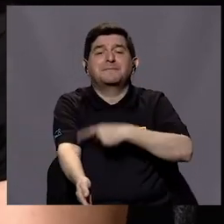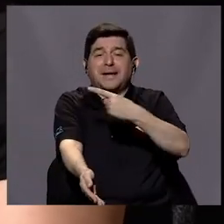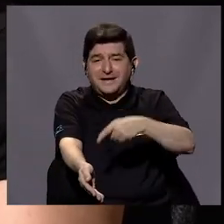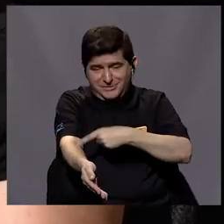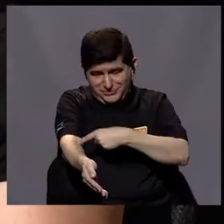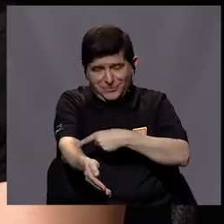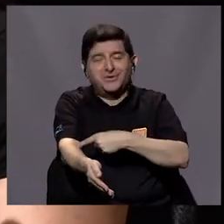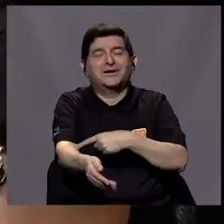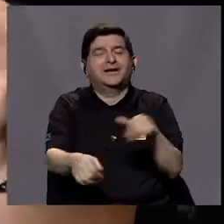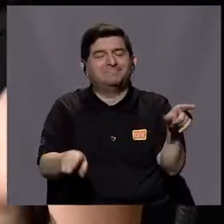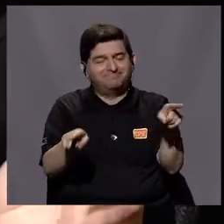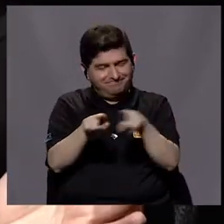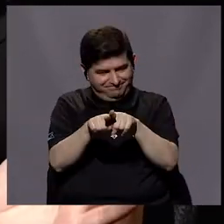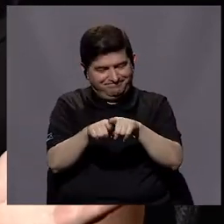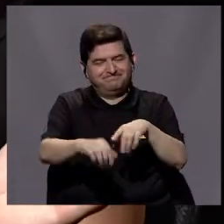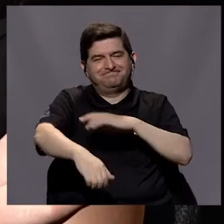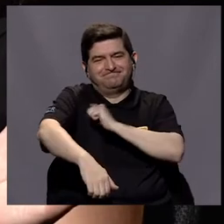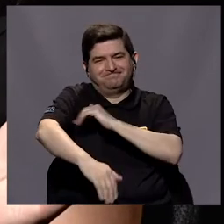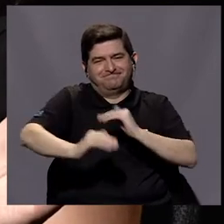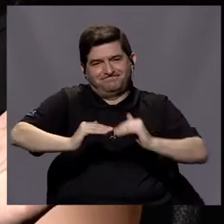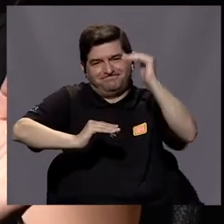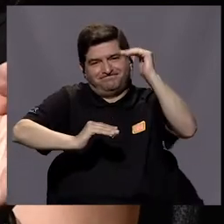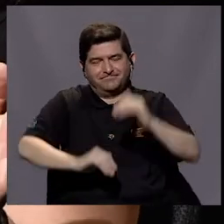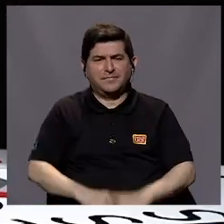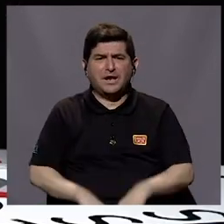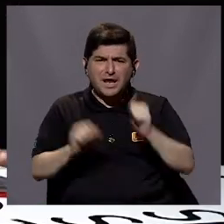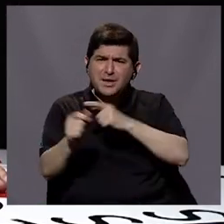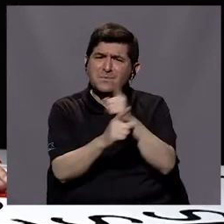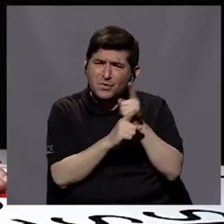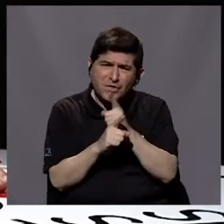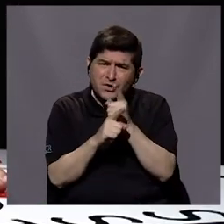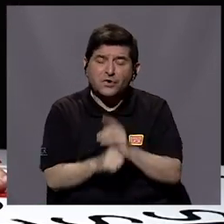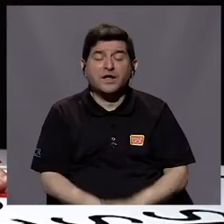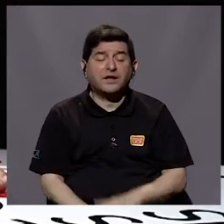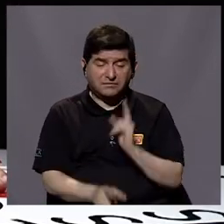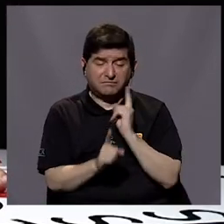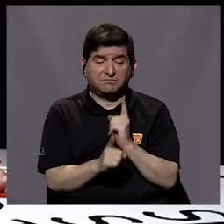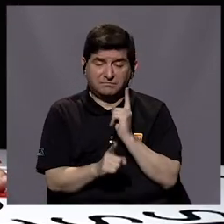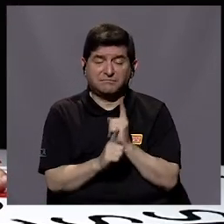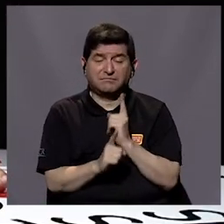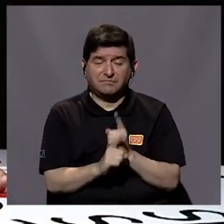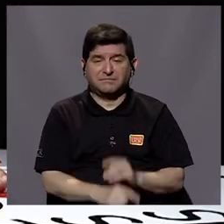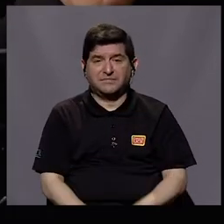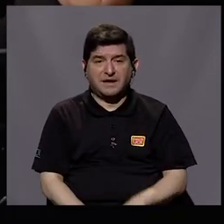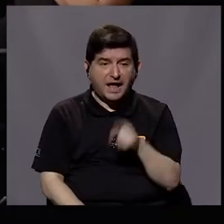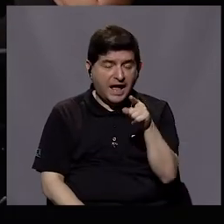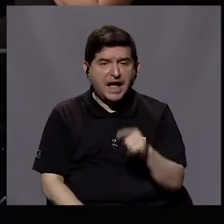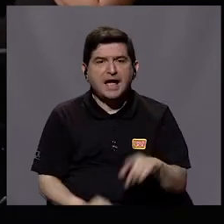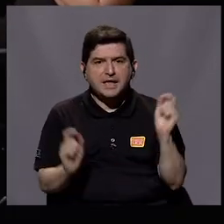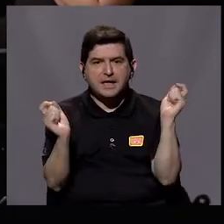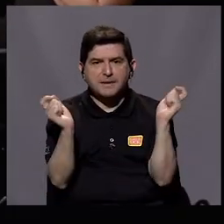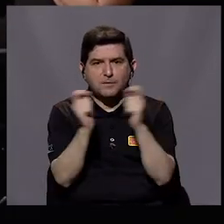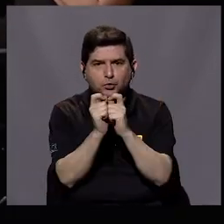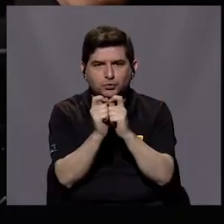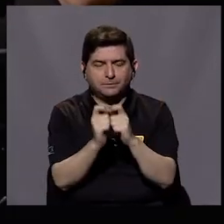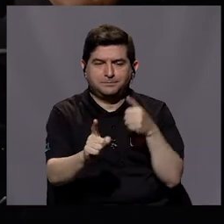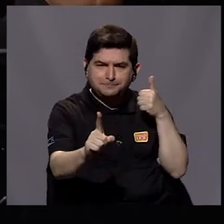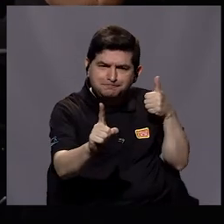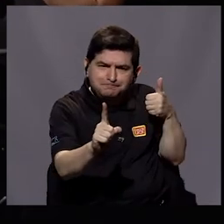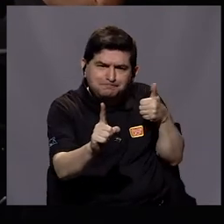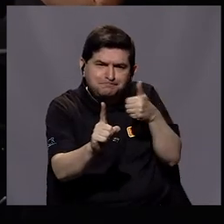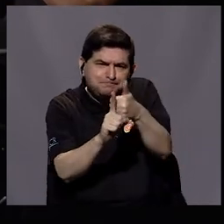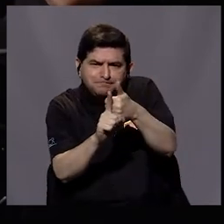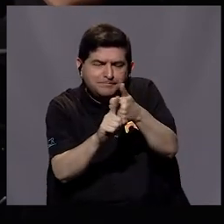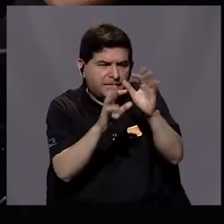es diabético también es hipertenso. Y cosas que se pueden corregir, doña Carolina. Exactamente. Es ahí donde está el detalle. Entonces, tiene un